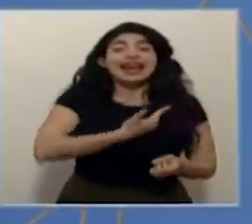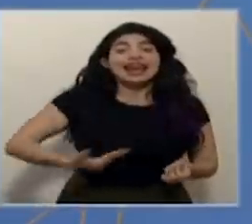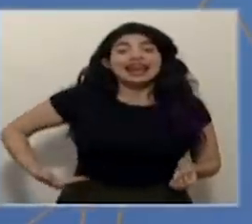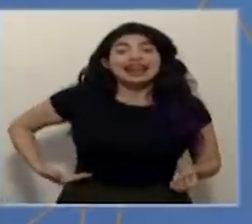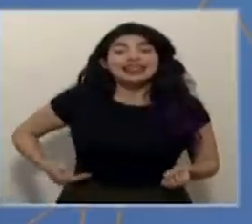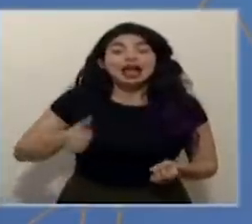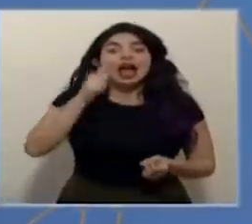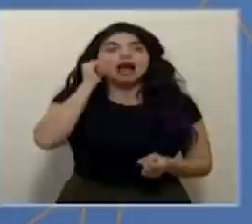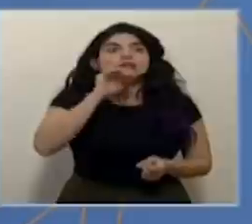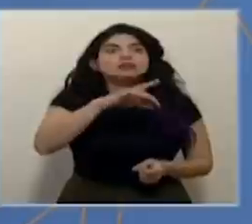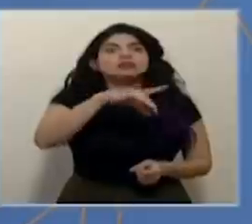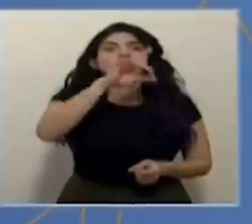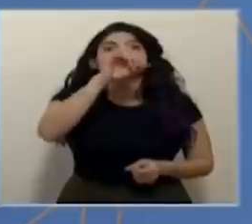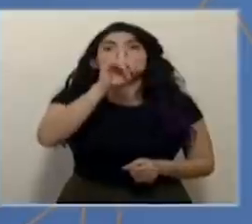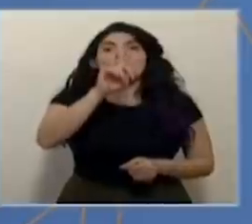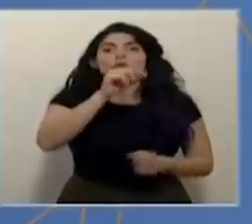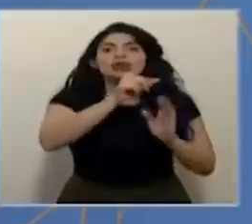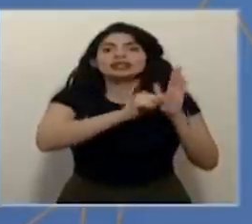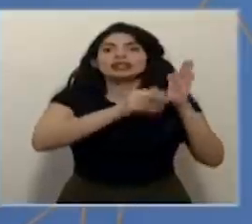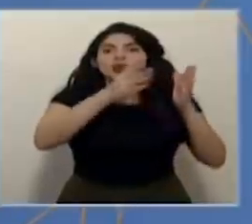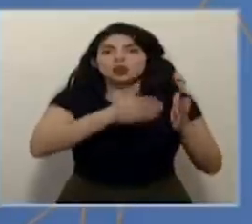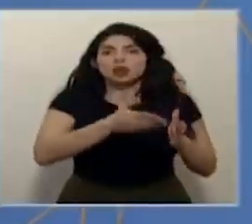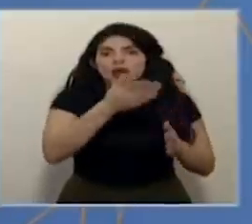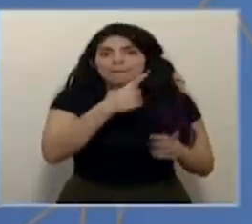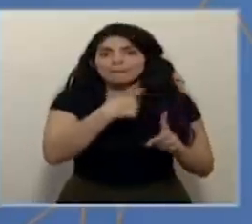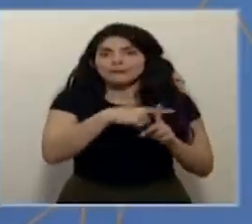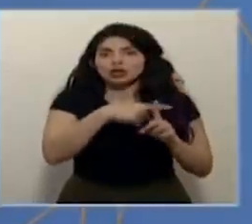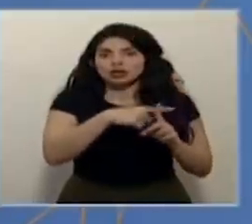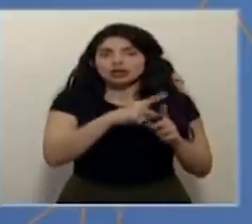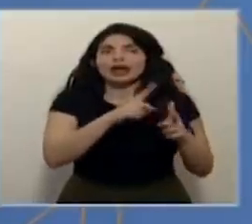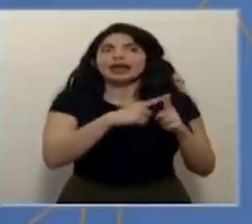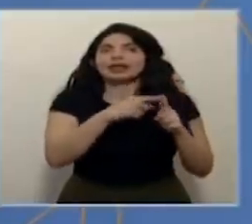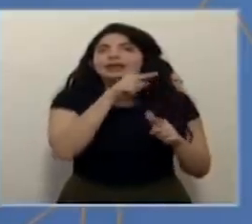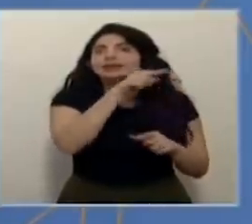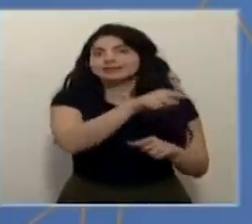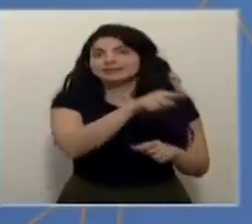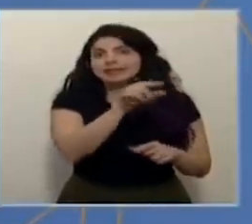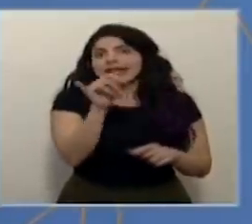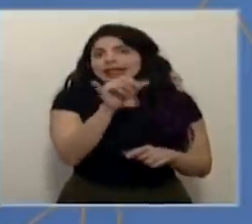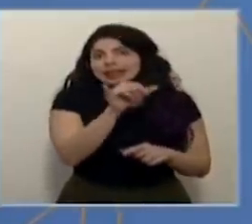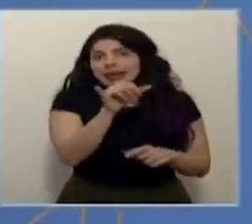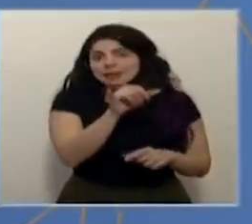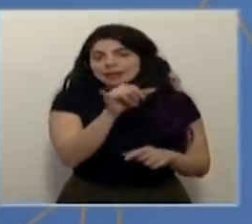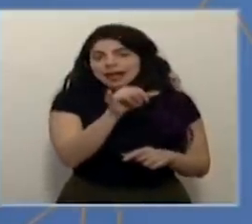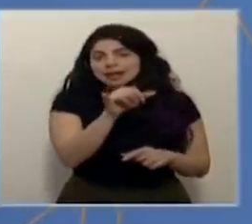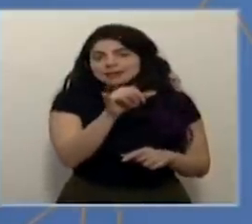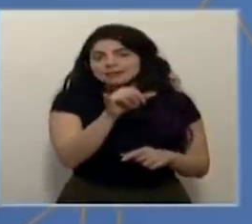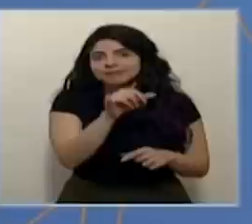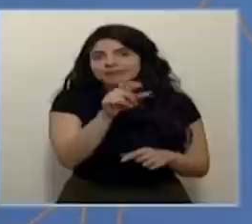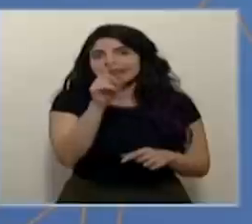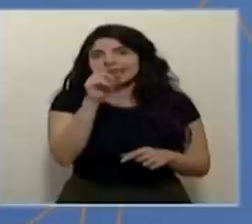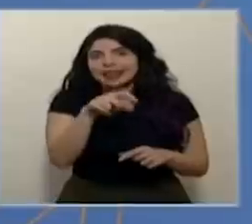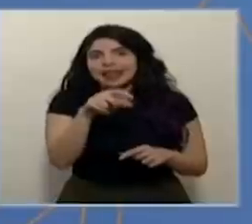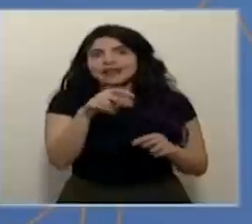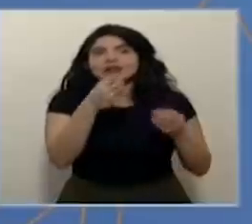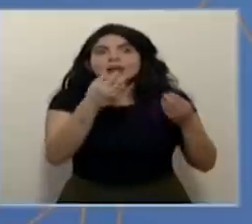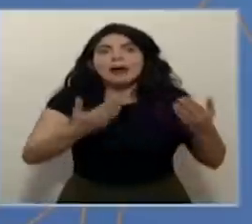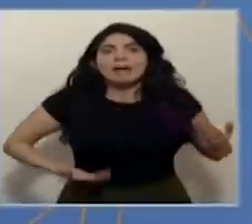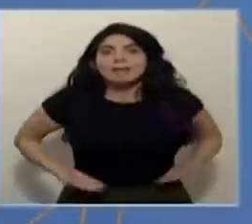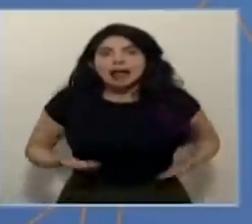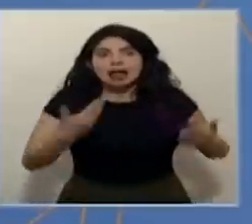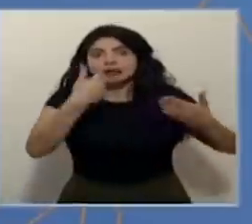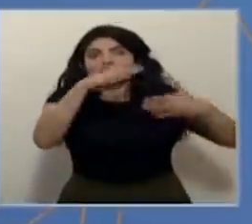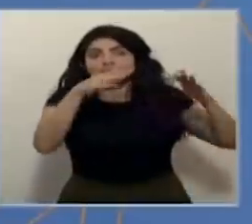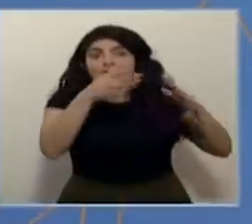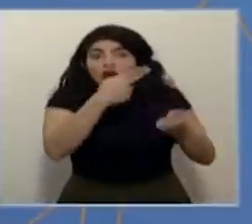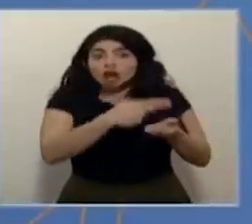positivo a un funcionario de la diapidúrgica, entonces eso implicó que también tenemos que mandar una estimable cantidad de funcionarios del